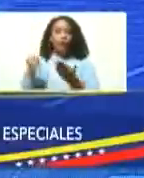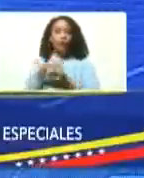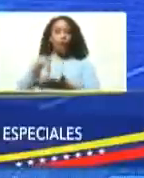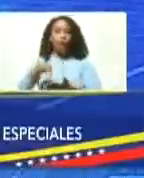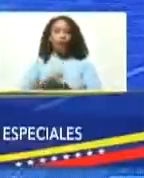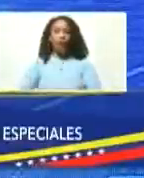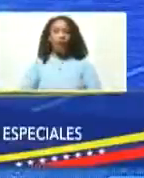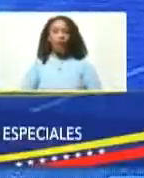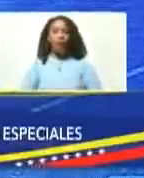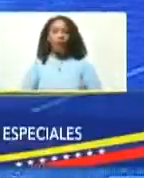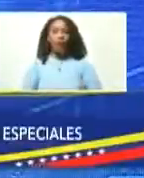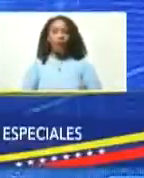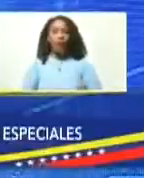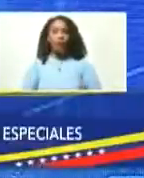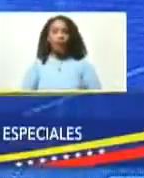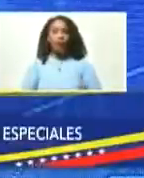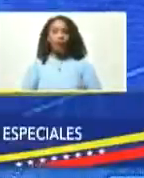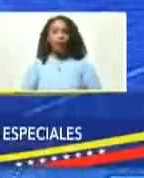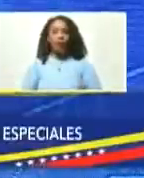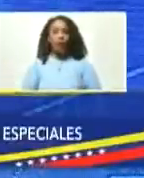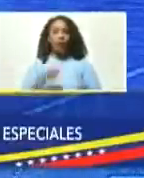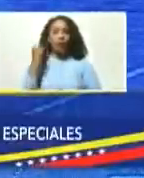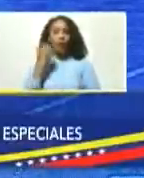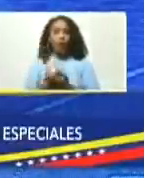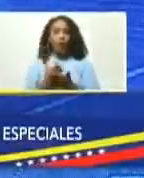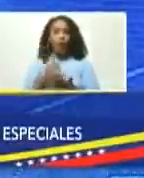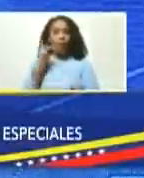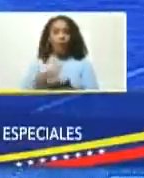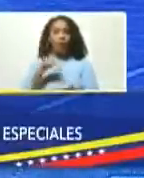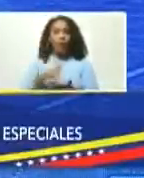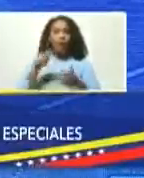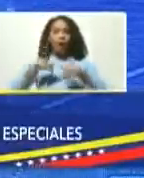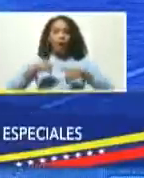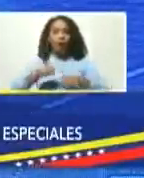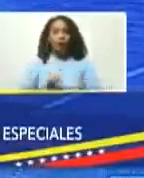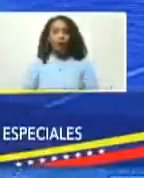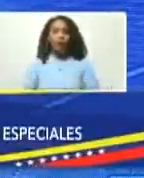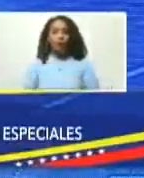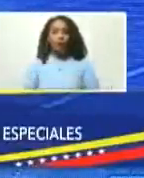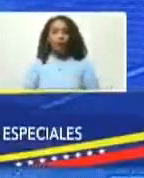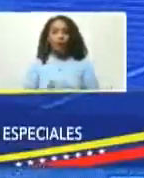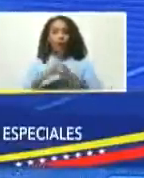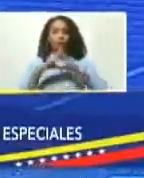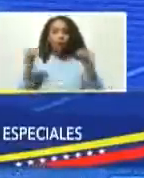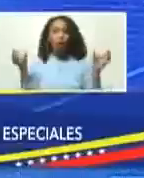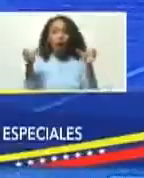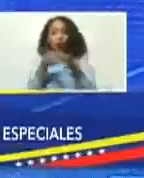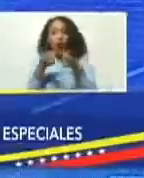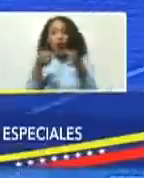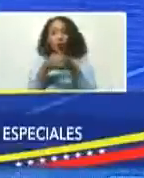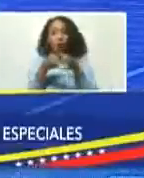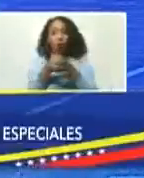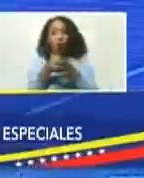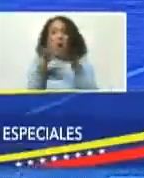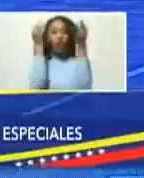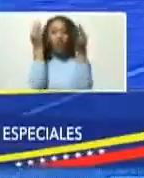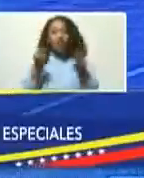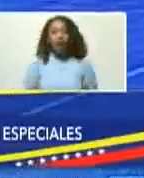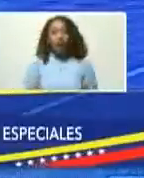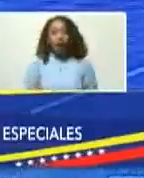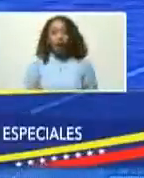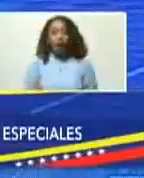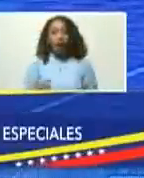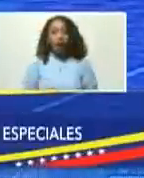y miembros de la Comisión de Economía presentes tanto de la bancada oficialista,